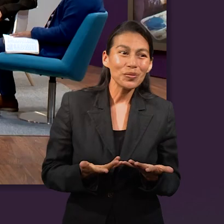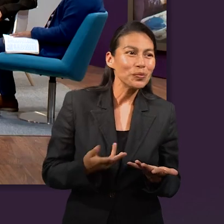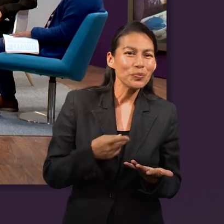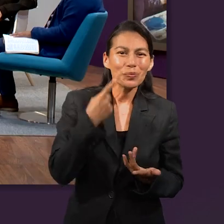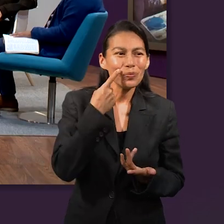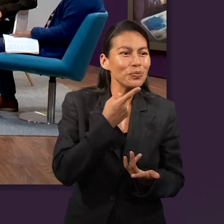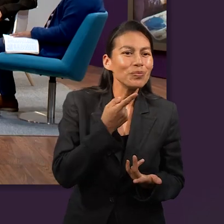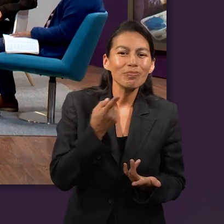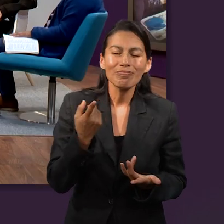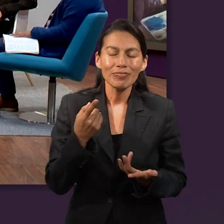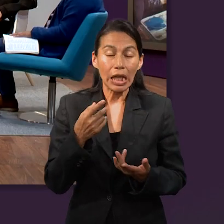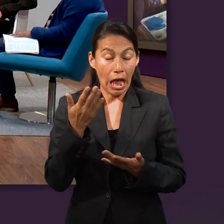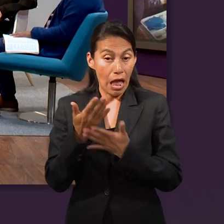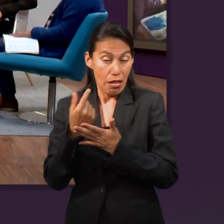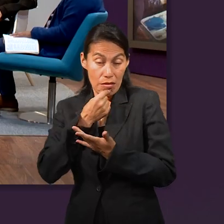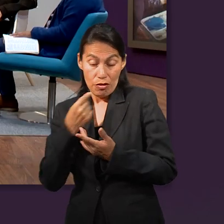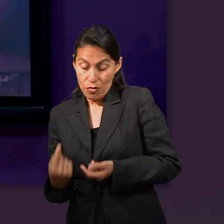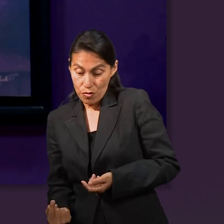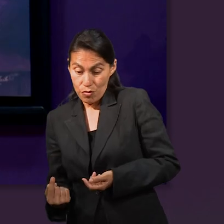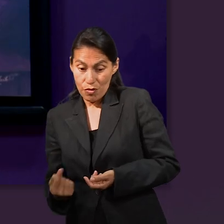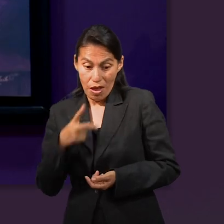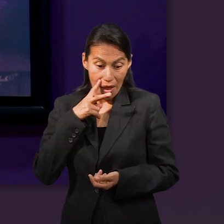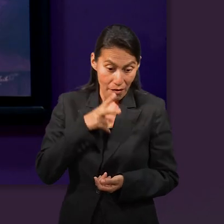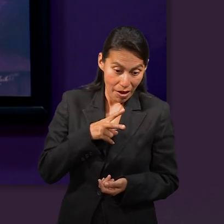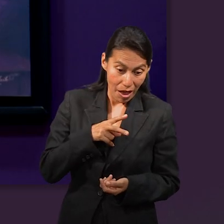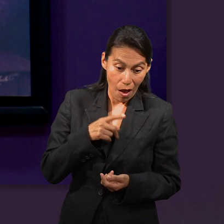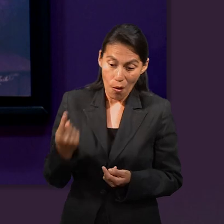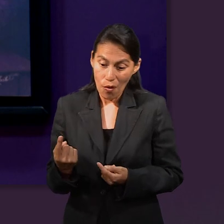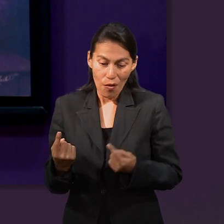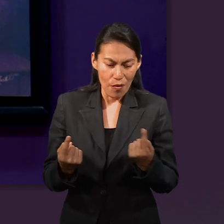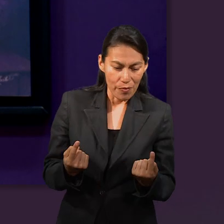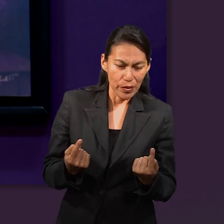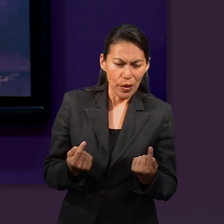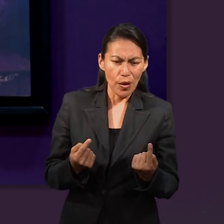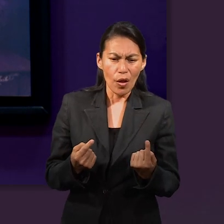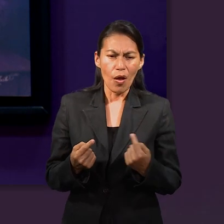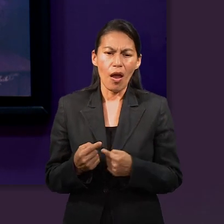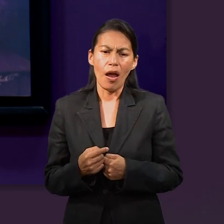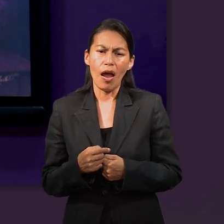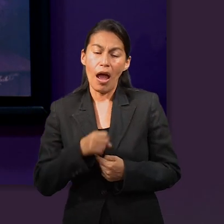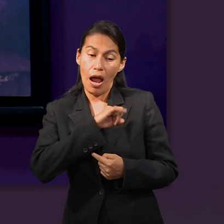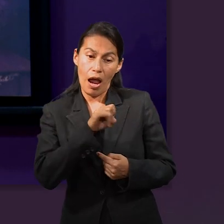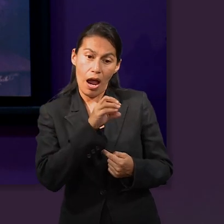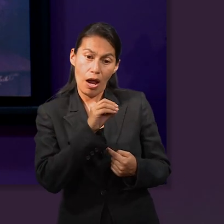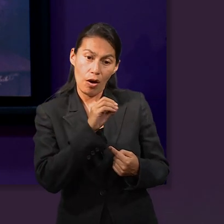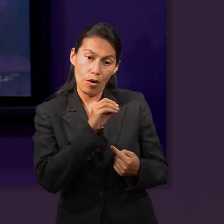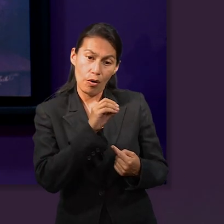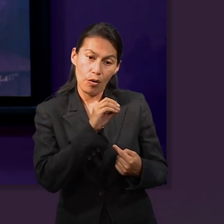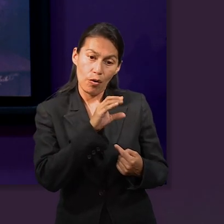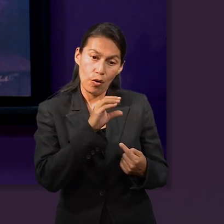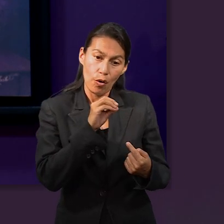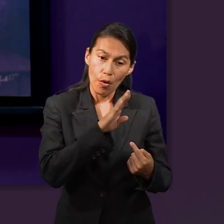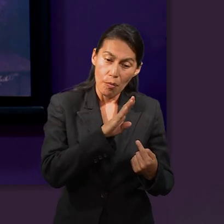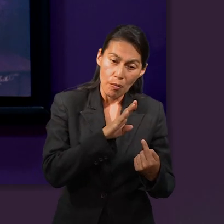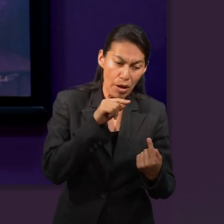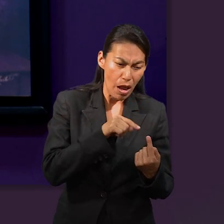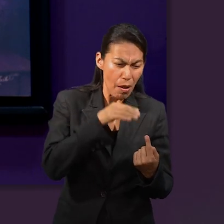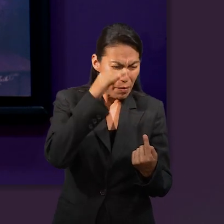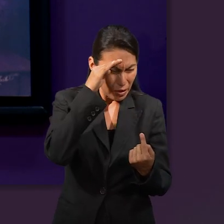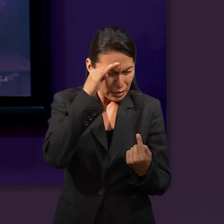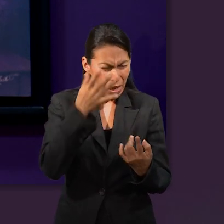Ok. Desde pequeño se va viendo esa, esa diferencia entre uno que era reflexivo, como decía José Luis. Ajá.